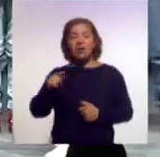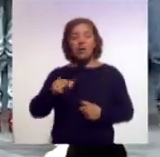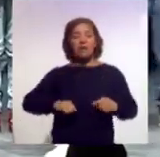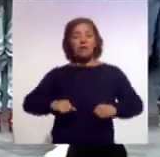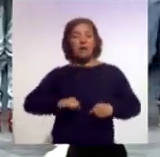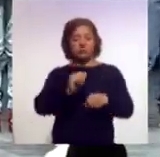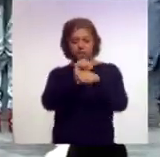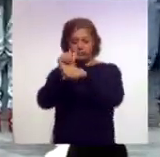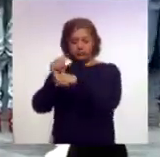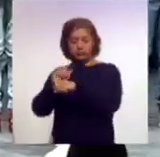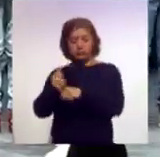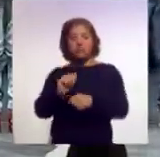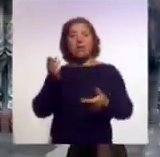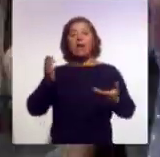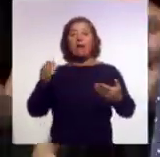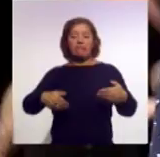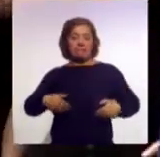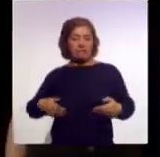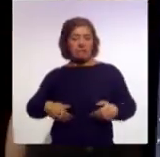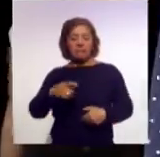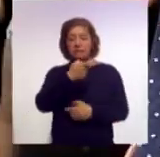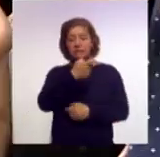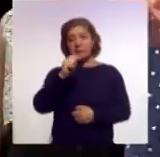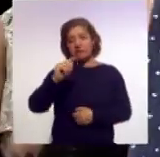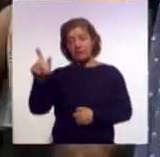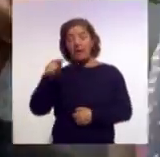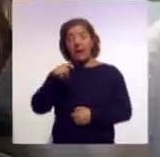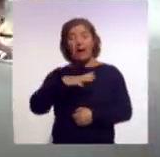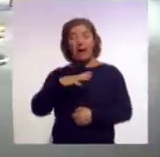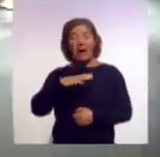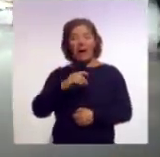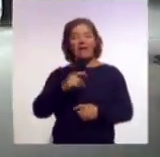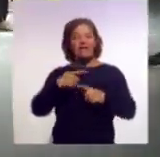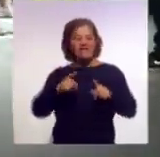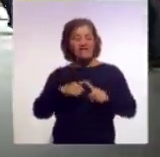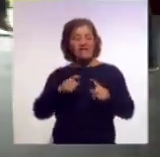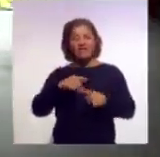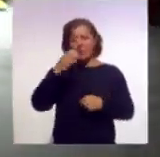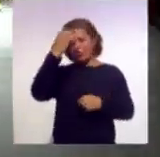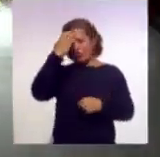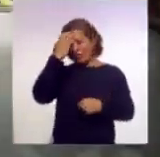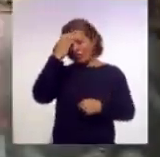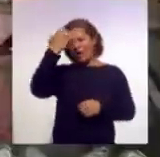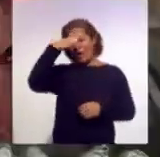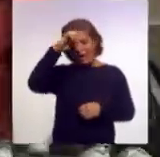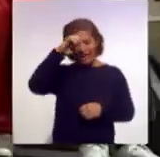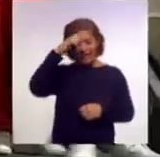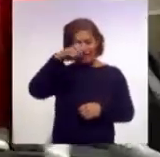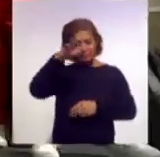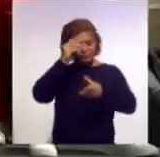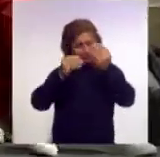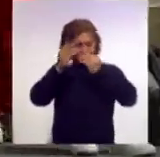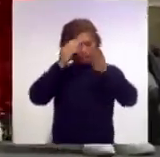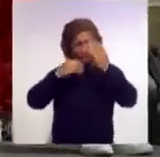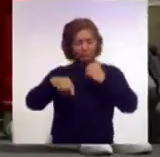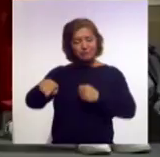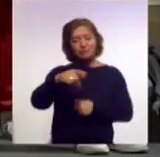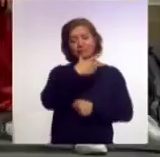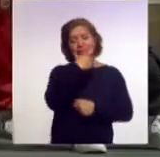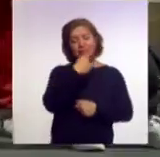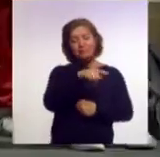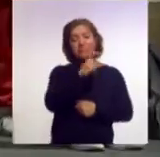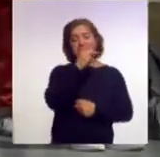Xicoténcatl, donde demostrarán los conocimientos y experiencias que adquirieron. En tanto, el padre de familia, Marcelo Atonal